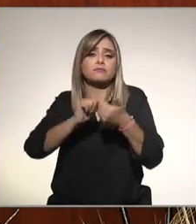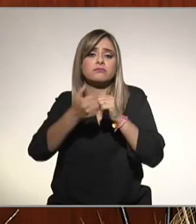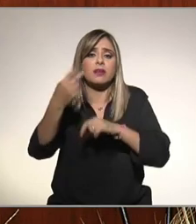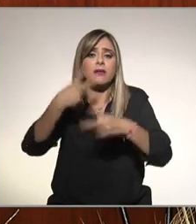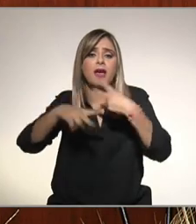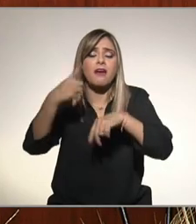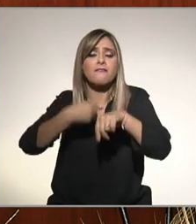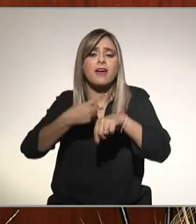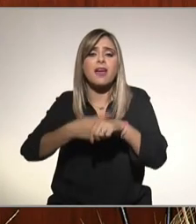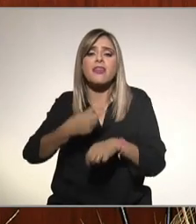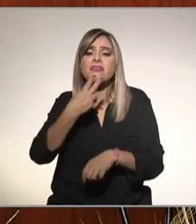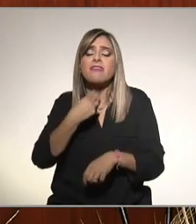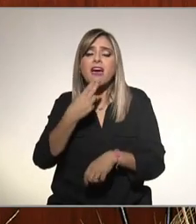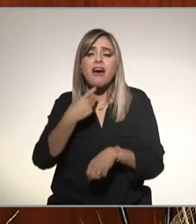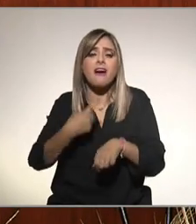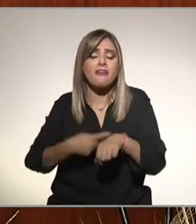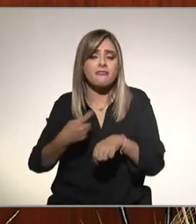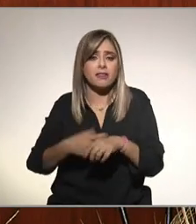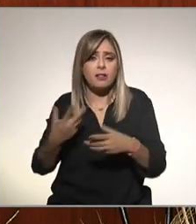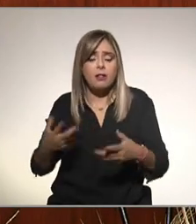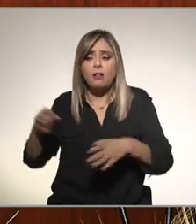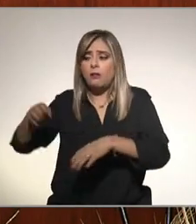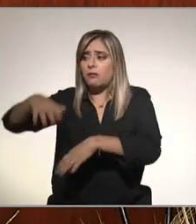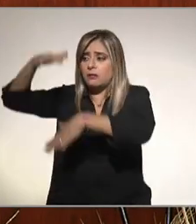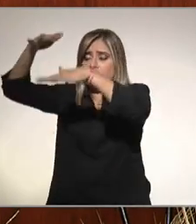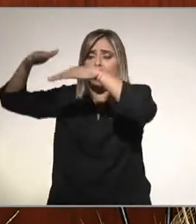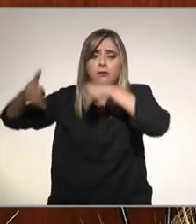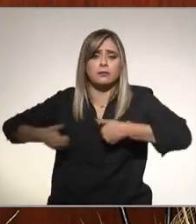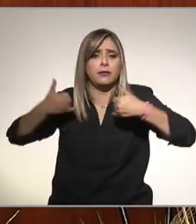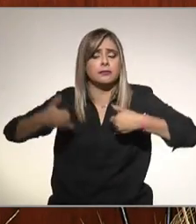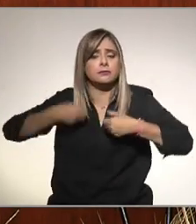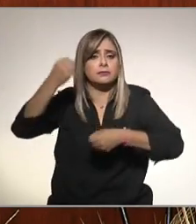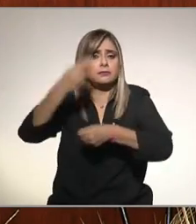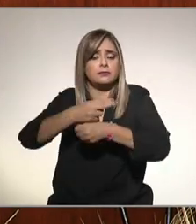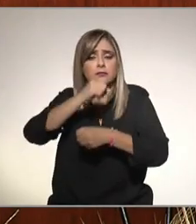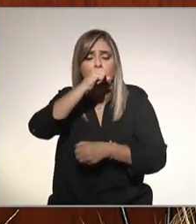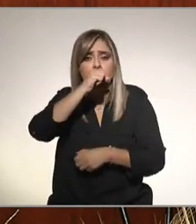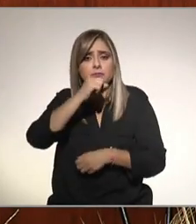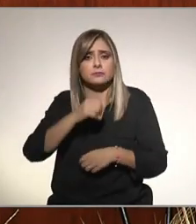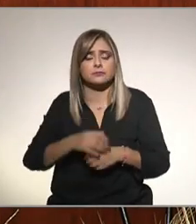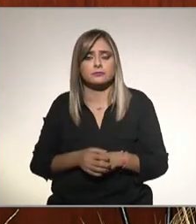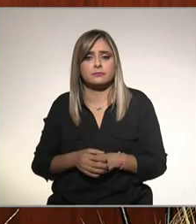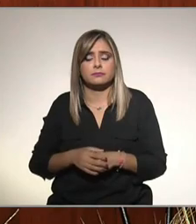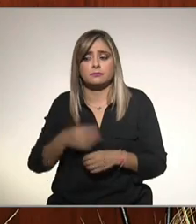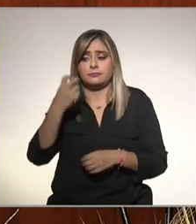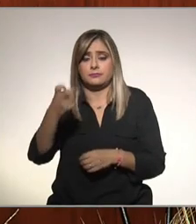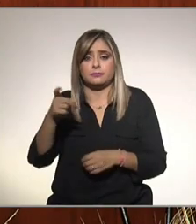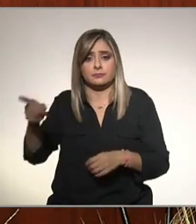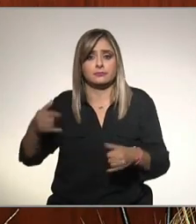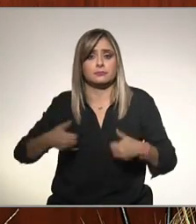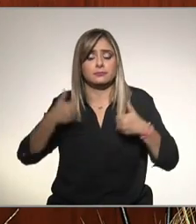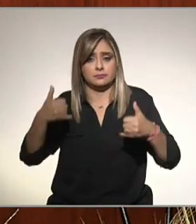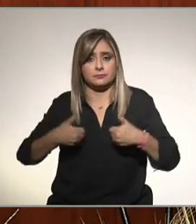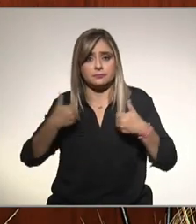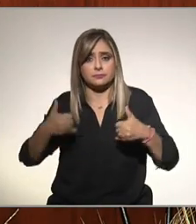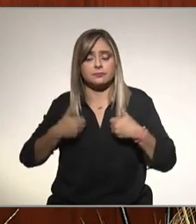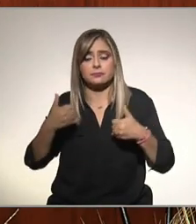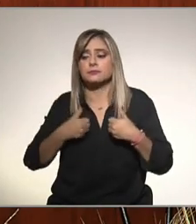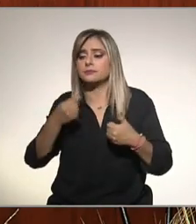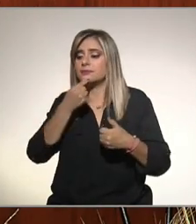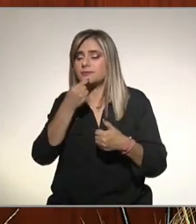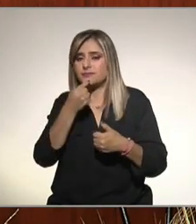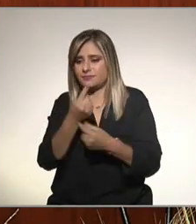y van a desarrollar complicaciones a edades muy tempranas de tal manera que la esperanza de vida de los niños que tienen